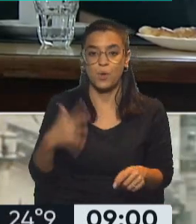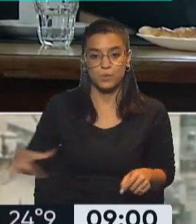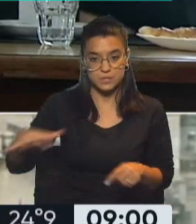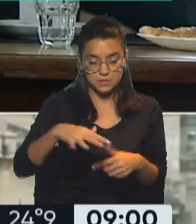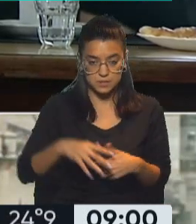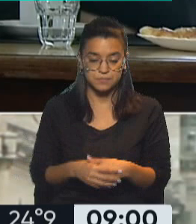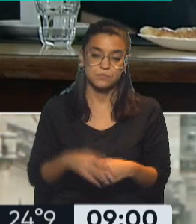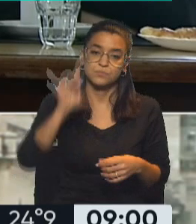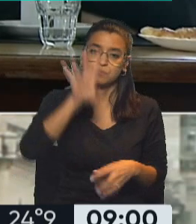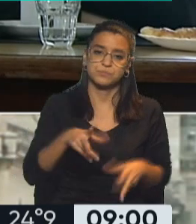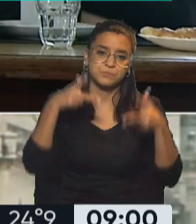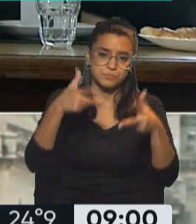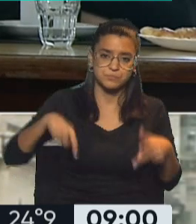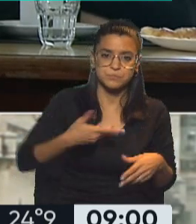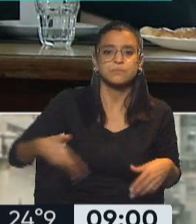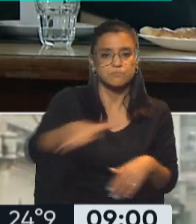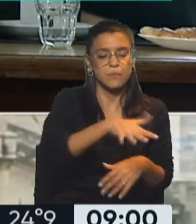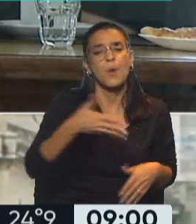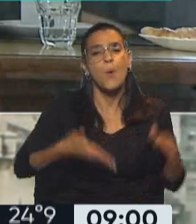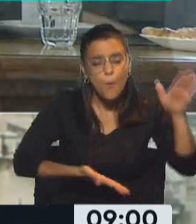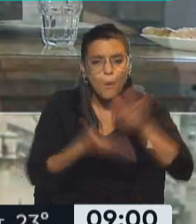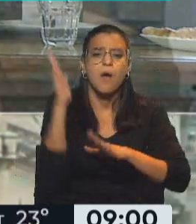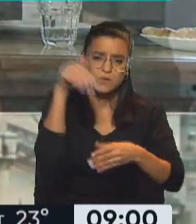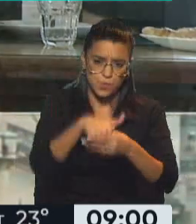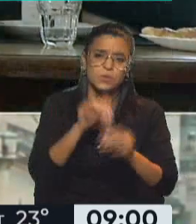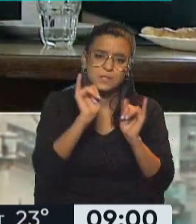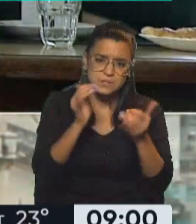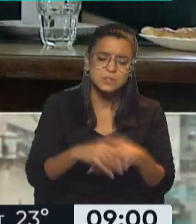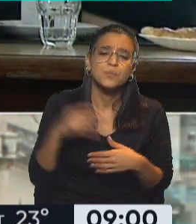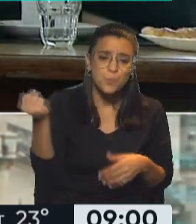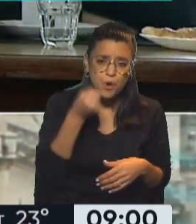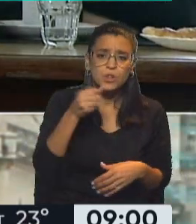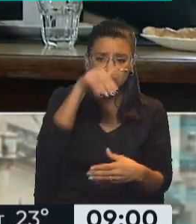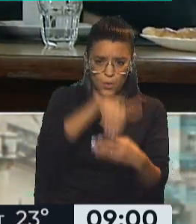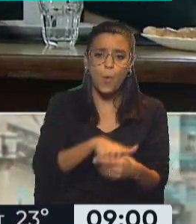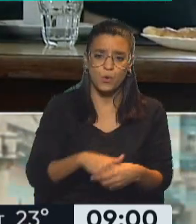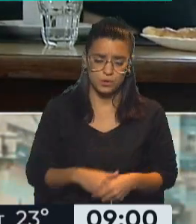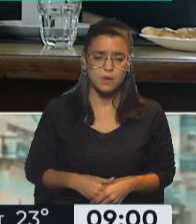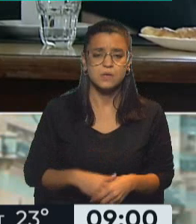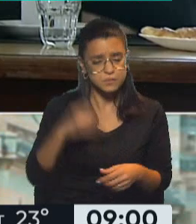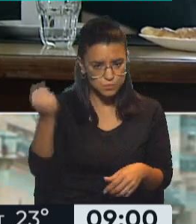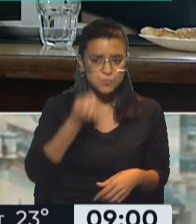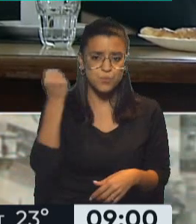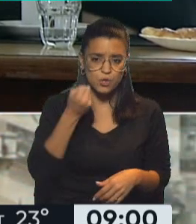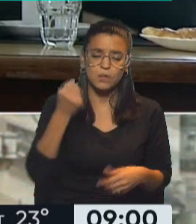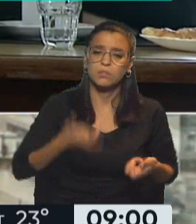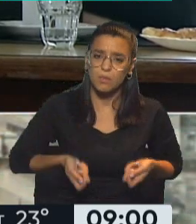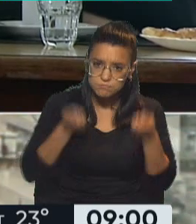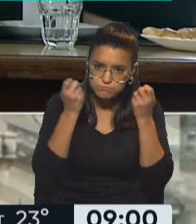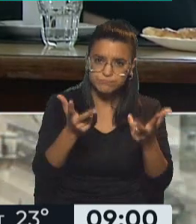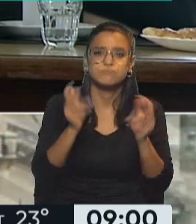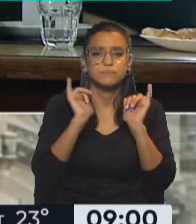Y solo decirle a la sociedad que vaya a votar, que vaya a votar, que es importante que vote, es importante que se exprese.